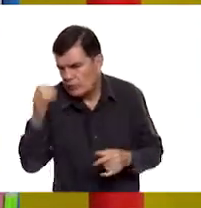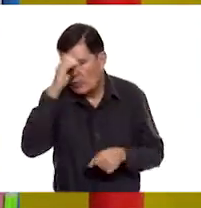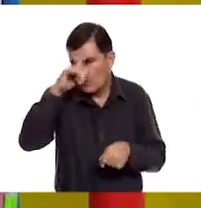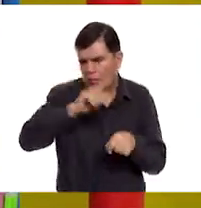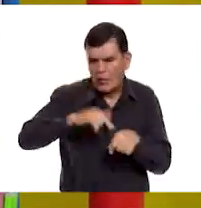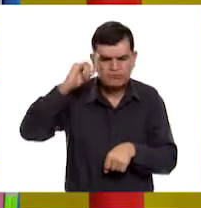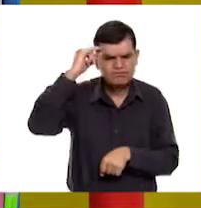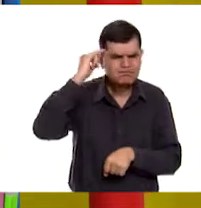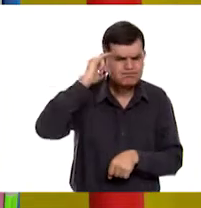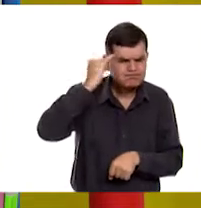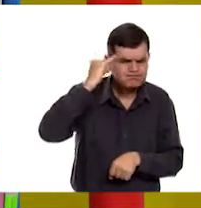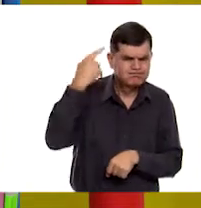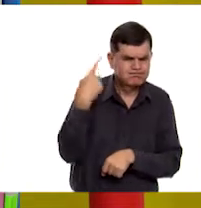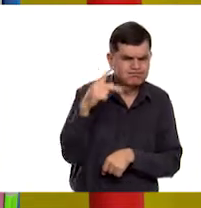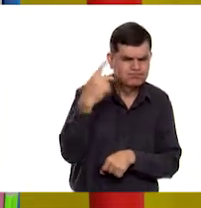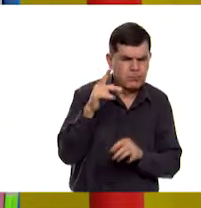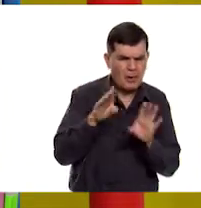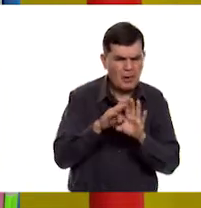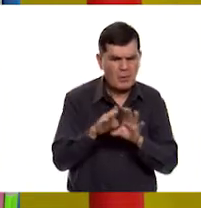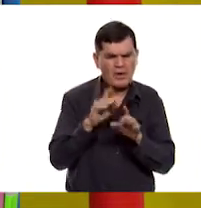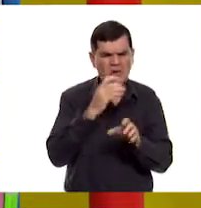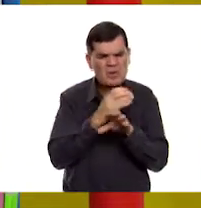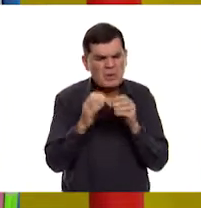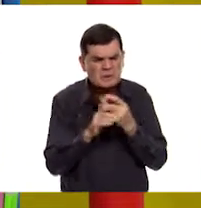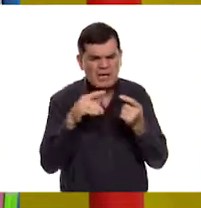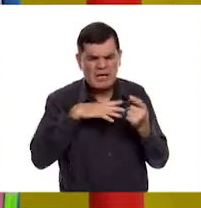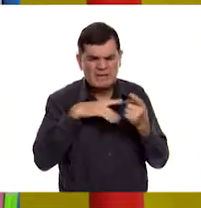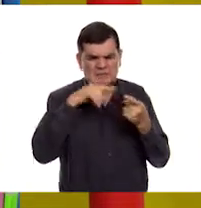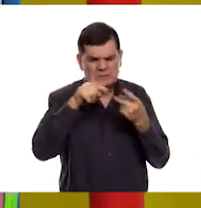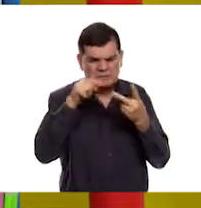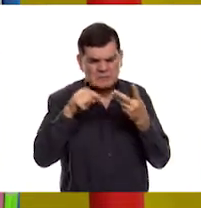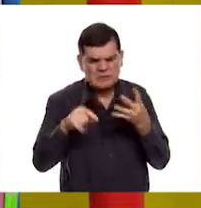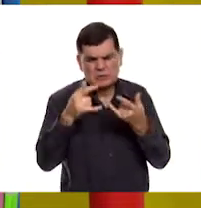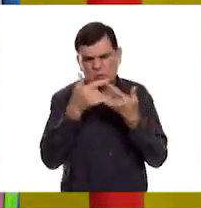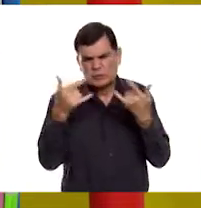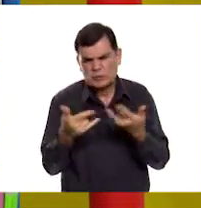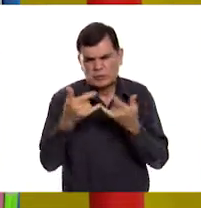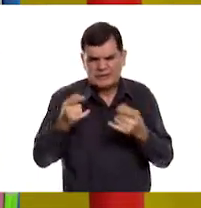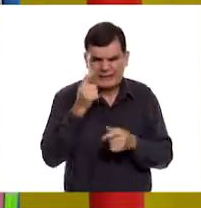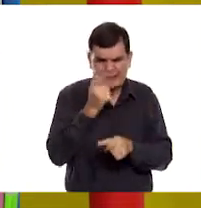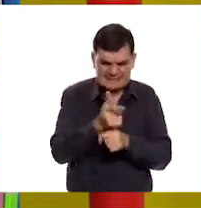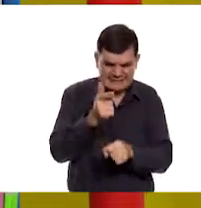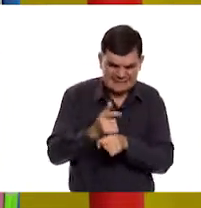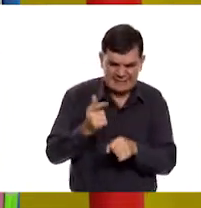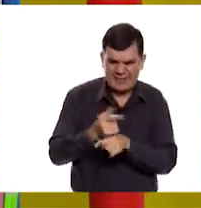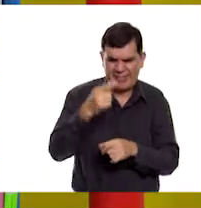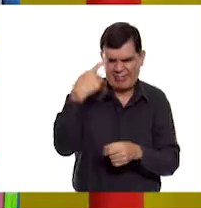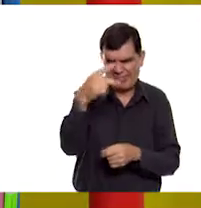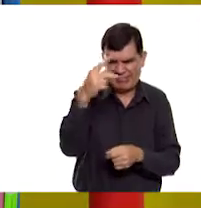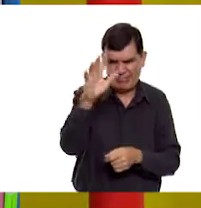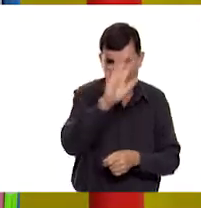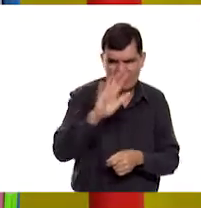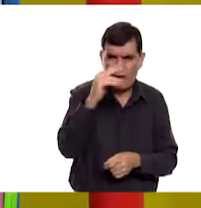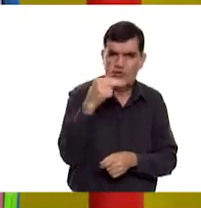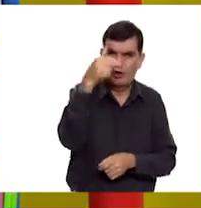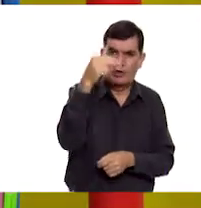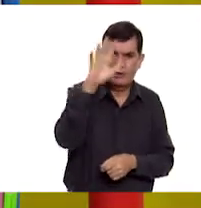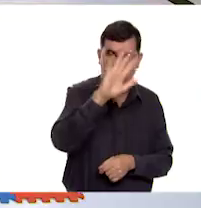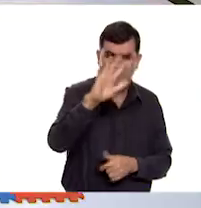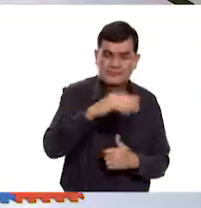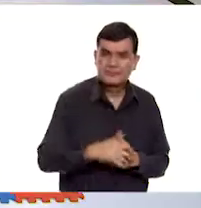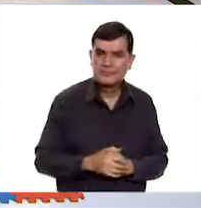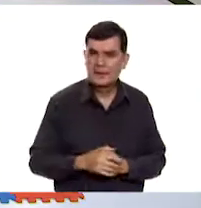indígenas y también otro tipo de piezas que relatan varias cuestiones de la historia del norte del país.